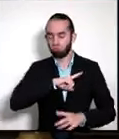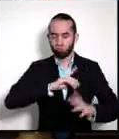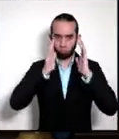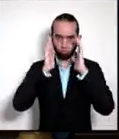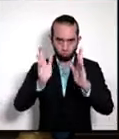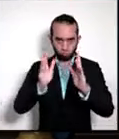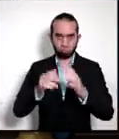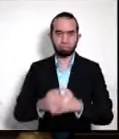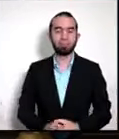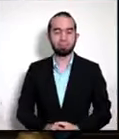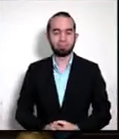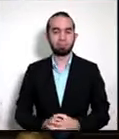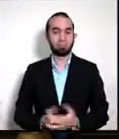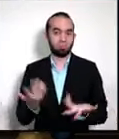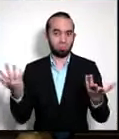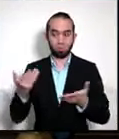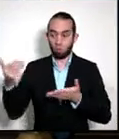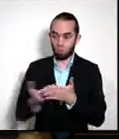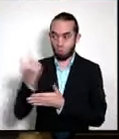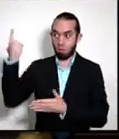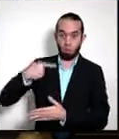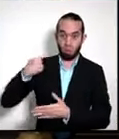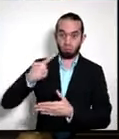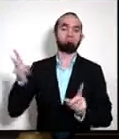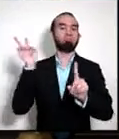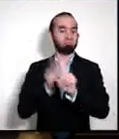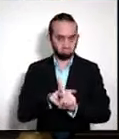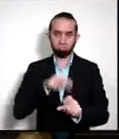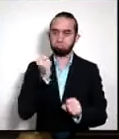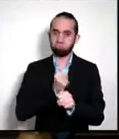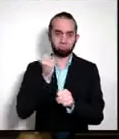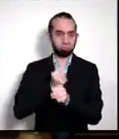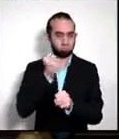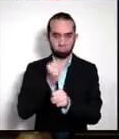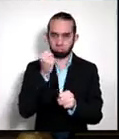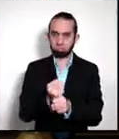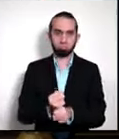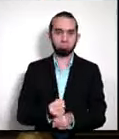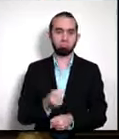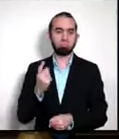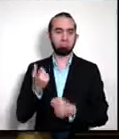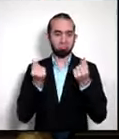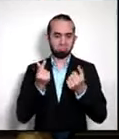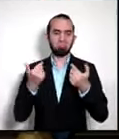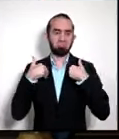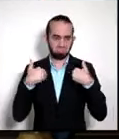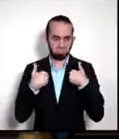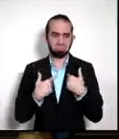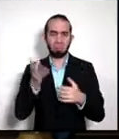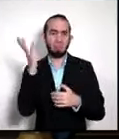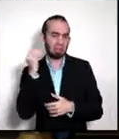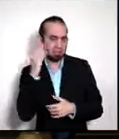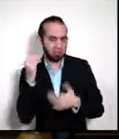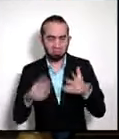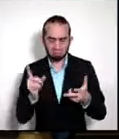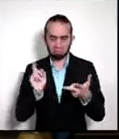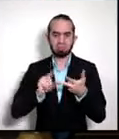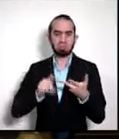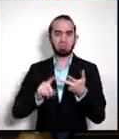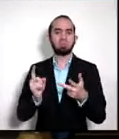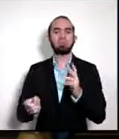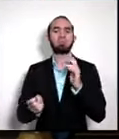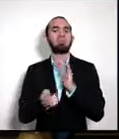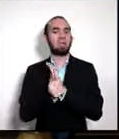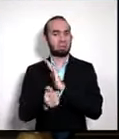hacer ejecutar esta nueva directriz creemos que tenemos los recursos la experiencia la capacidad del conocimiento